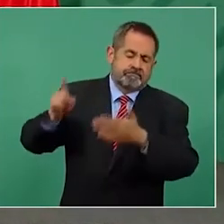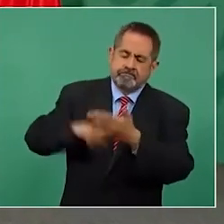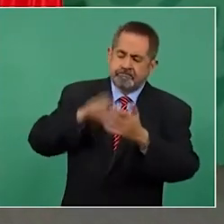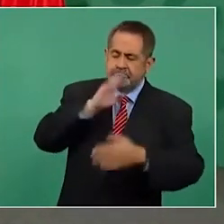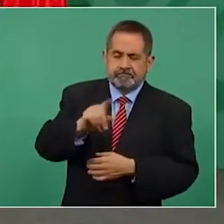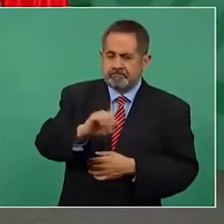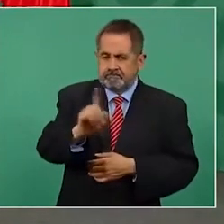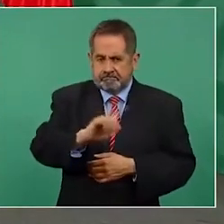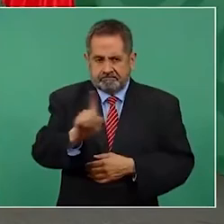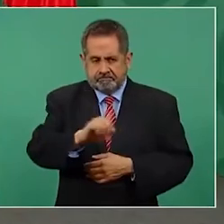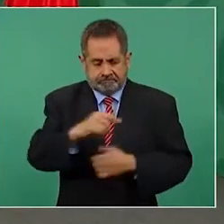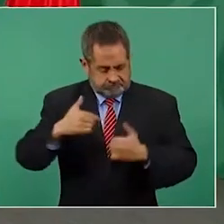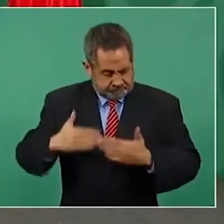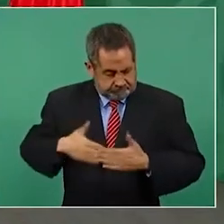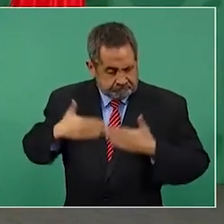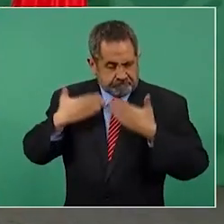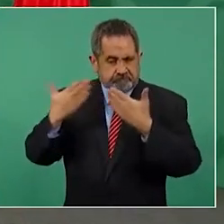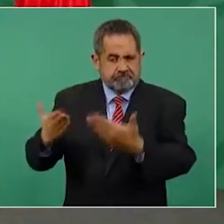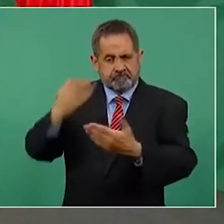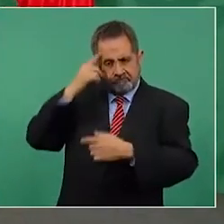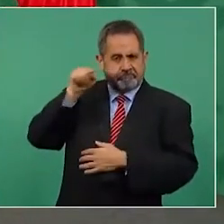le tengo confianza.